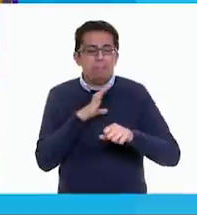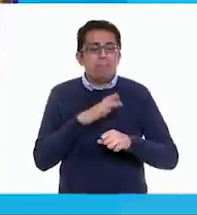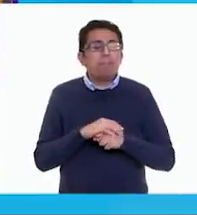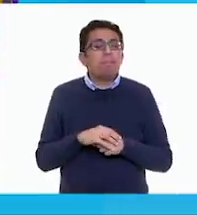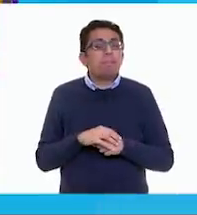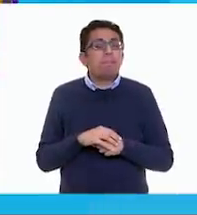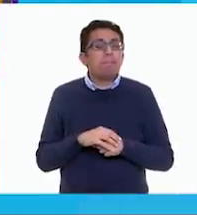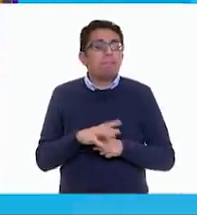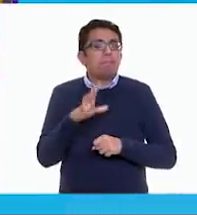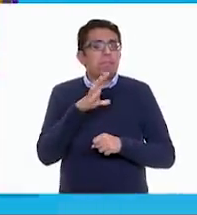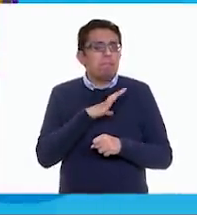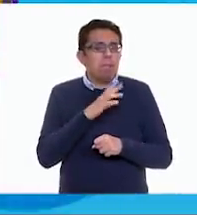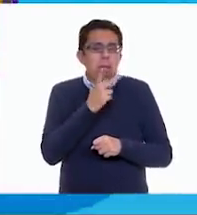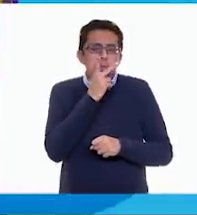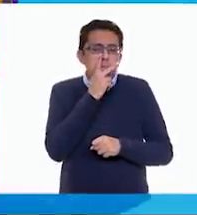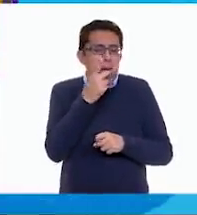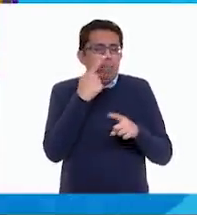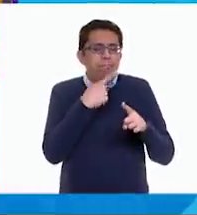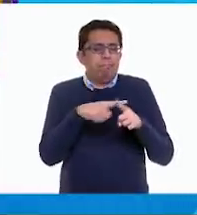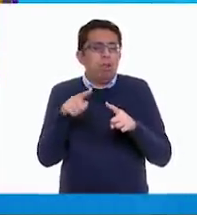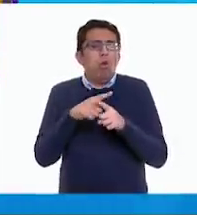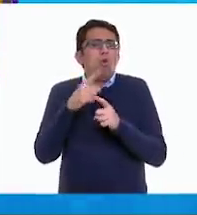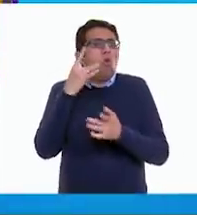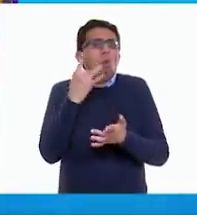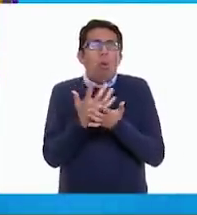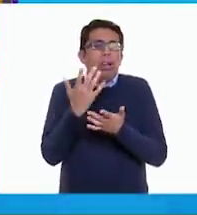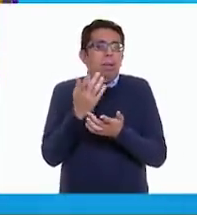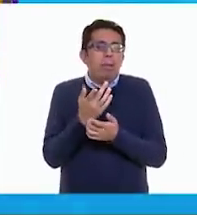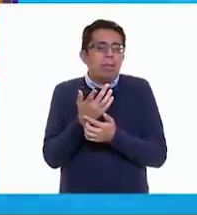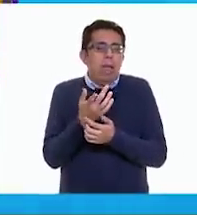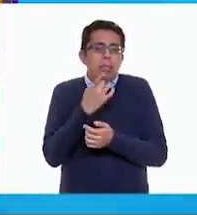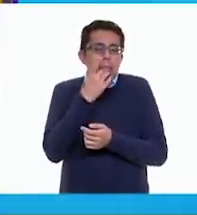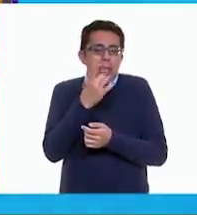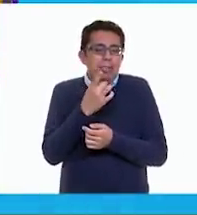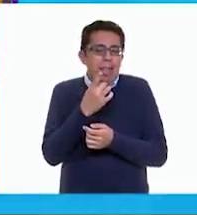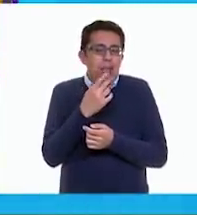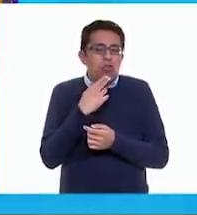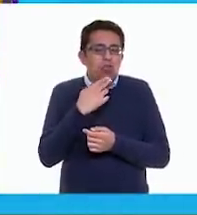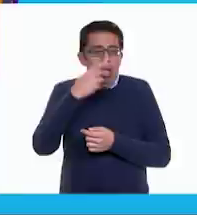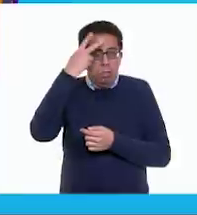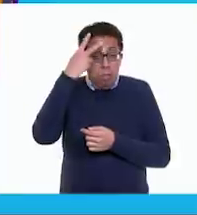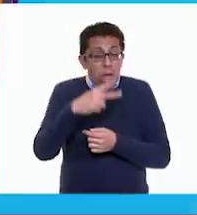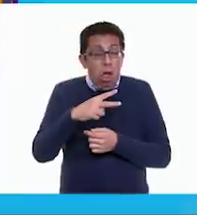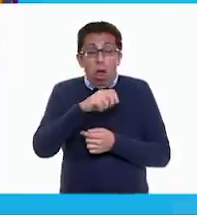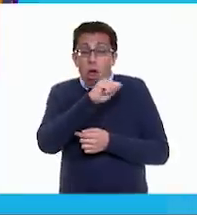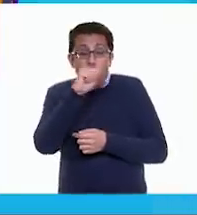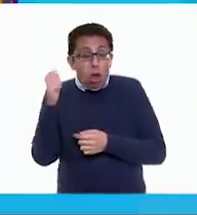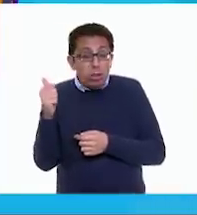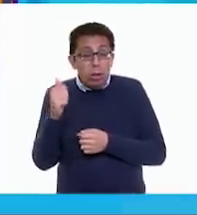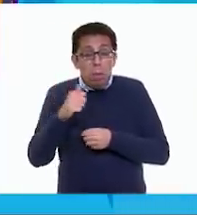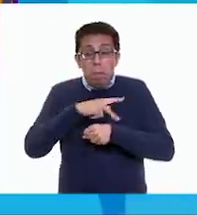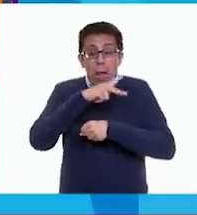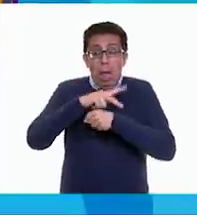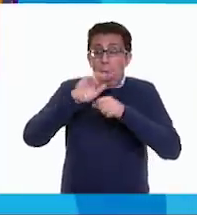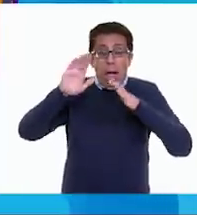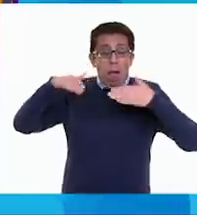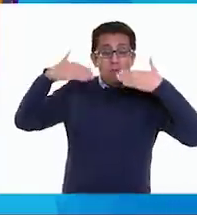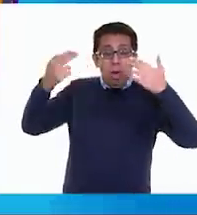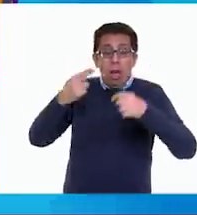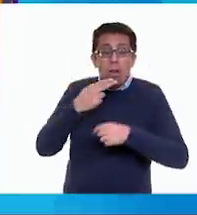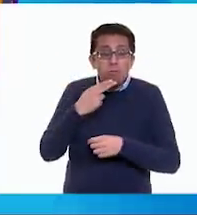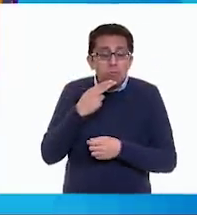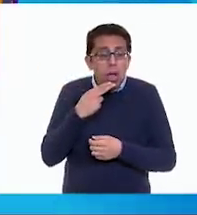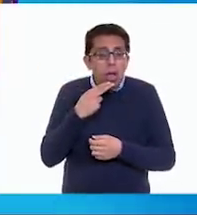Existen muchas palabras que solo decimos los mexicanos. Y que si las decimos en otro país, aunque se hable español,